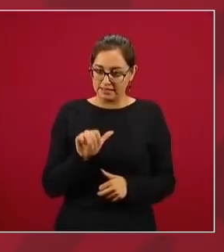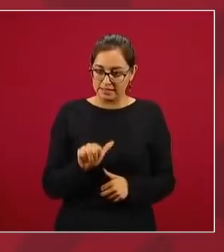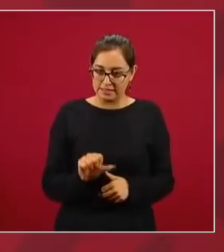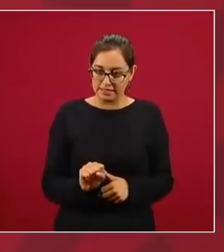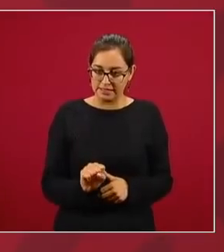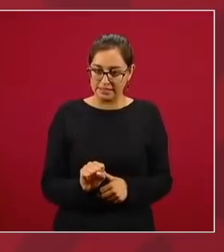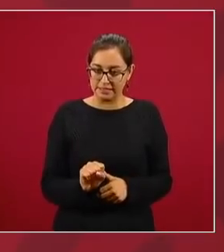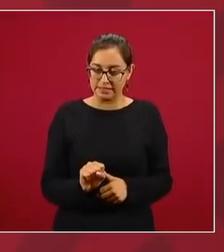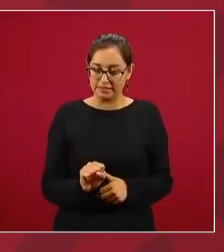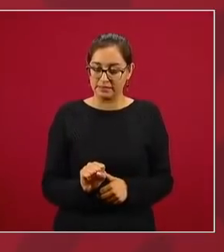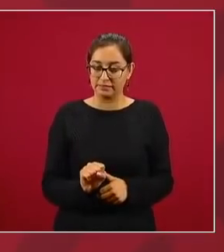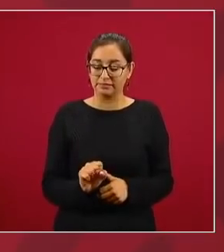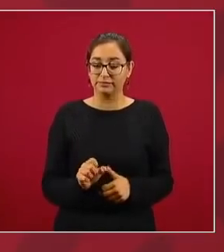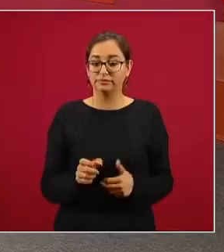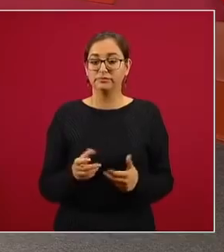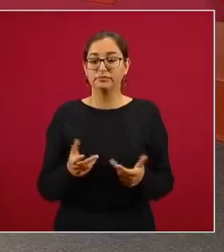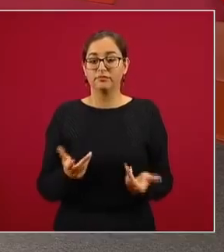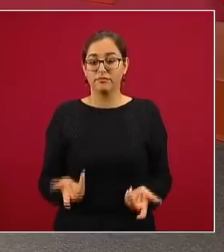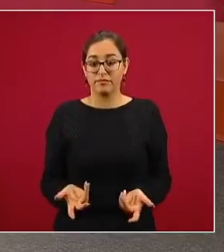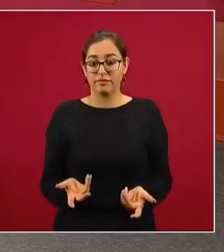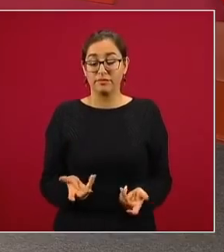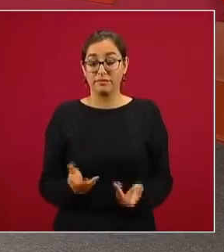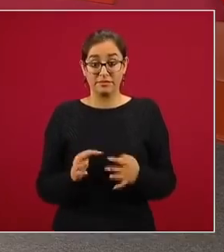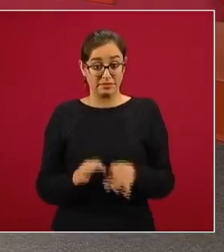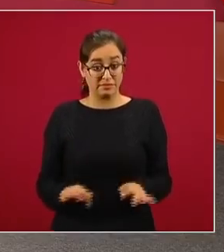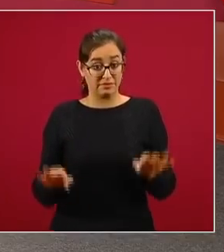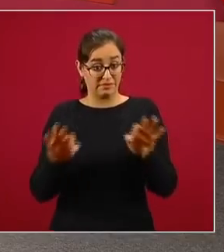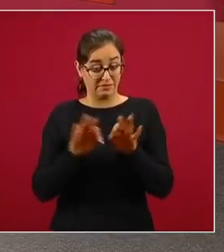es muy importante que en el caso de la boquilla